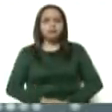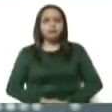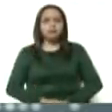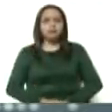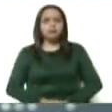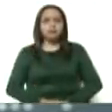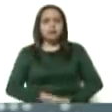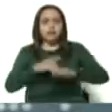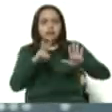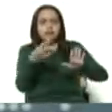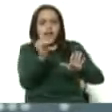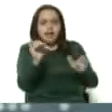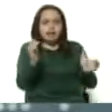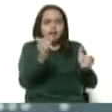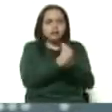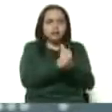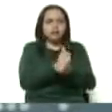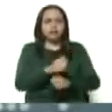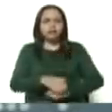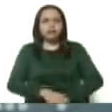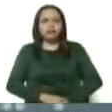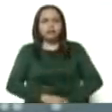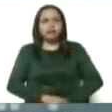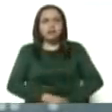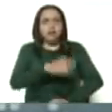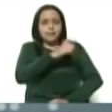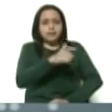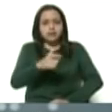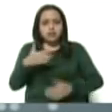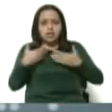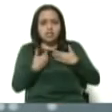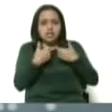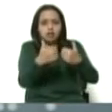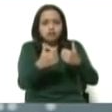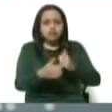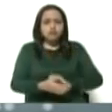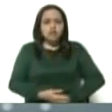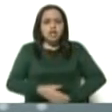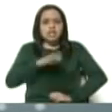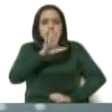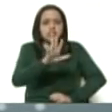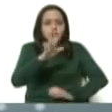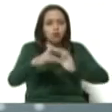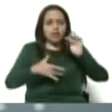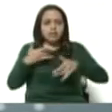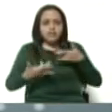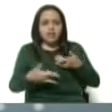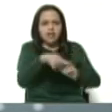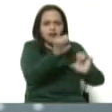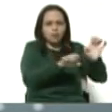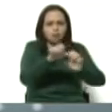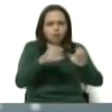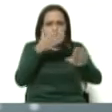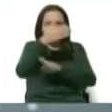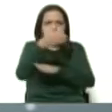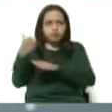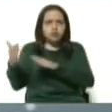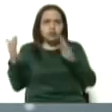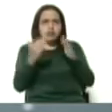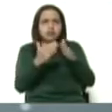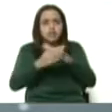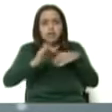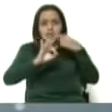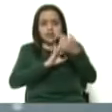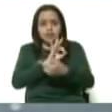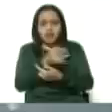fueron captados en despistaje personalizado a personal de salud, 5 en jornadas de despistaje masivo, y 3 casos